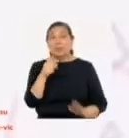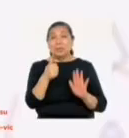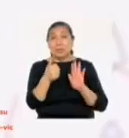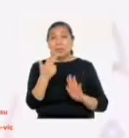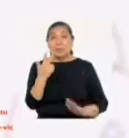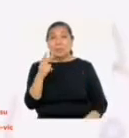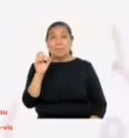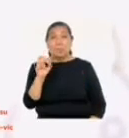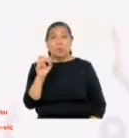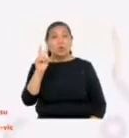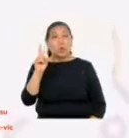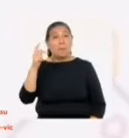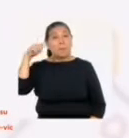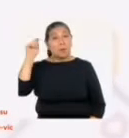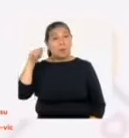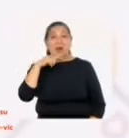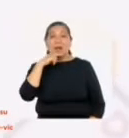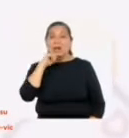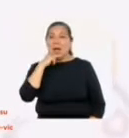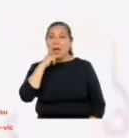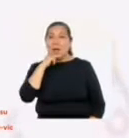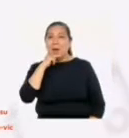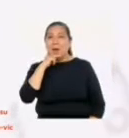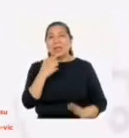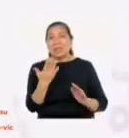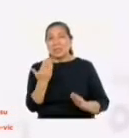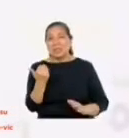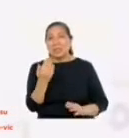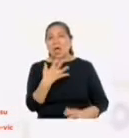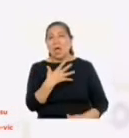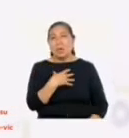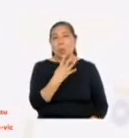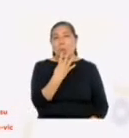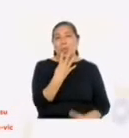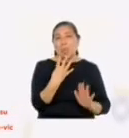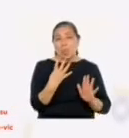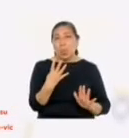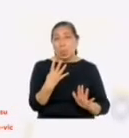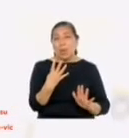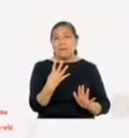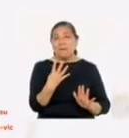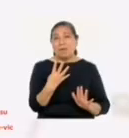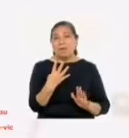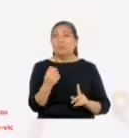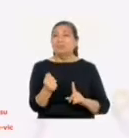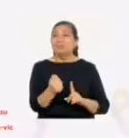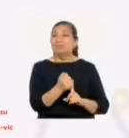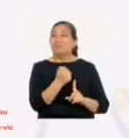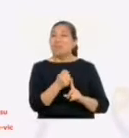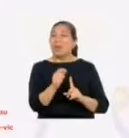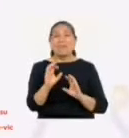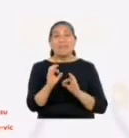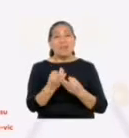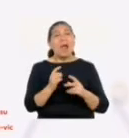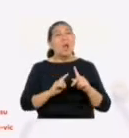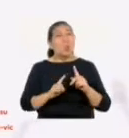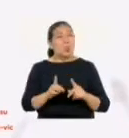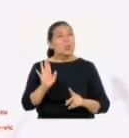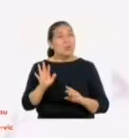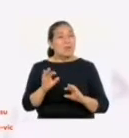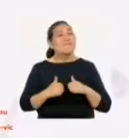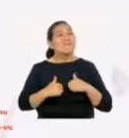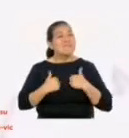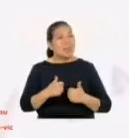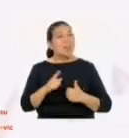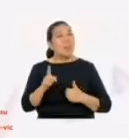el 63,2% de las mujeres de 15 a 49 años de edad fue víctima de violencia familiar alguna